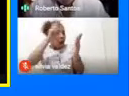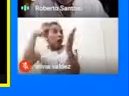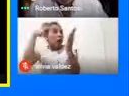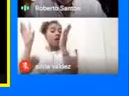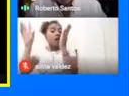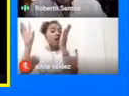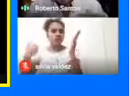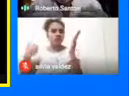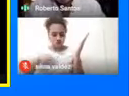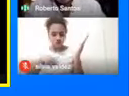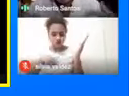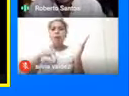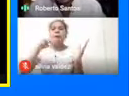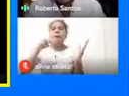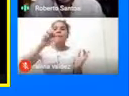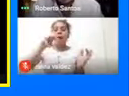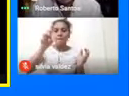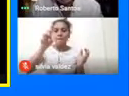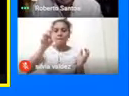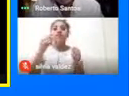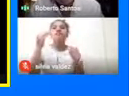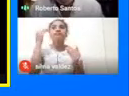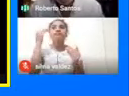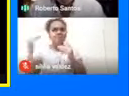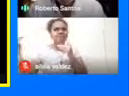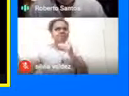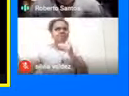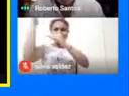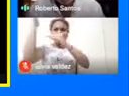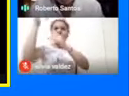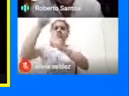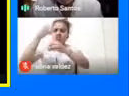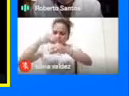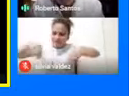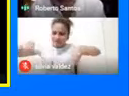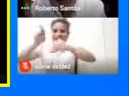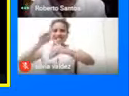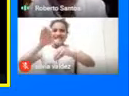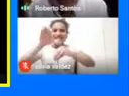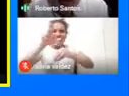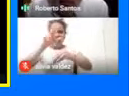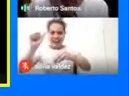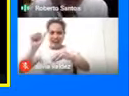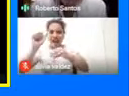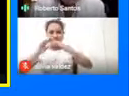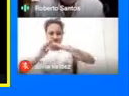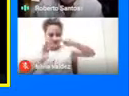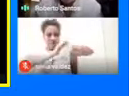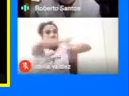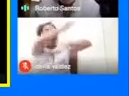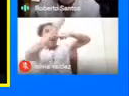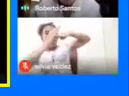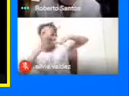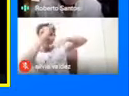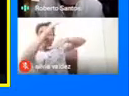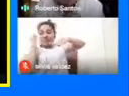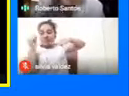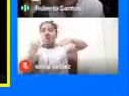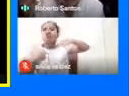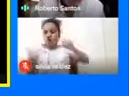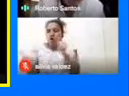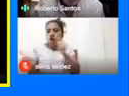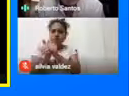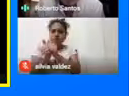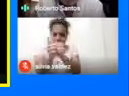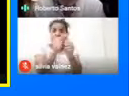mamos Los sabedores mayores De la sierra Con los que yo he estado Haciendo muchos De estos recorridos Ellos